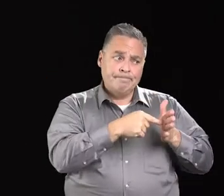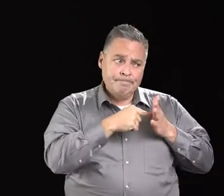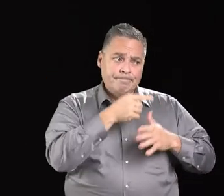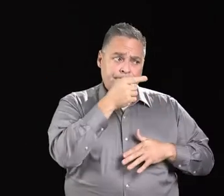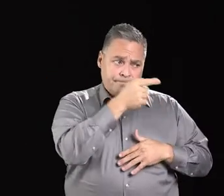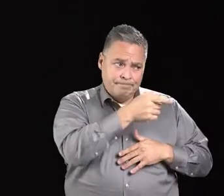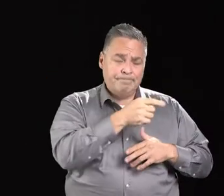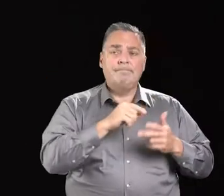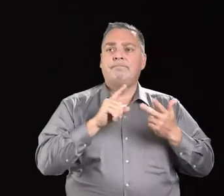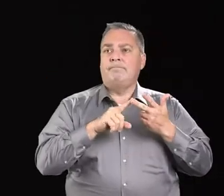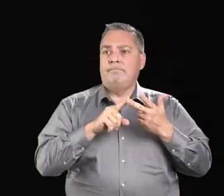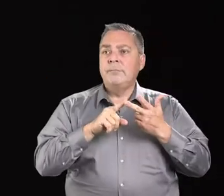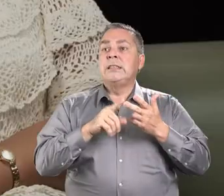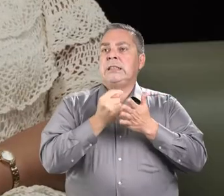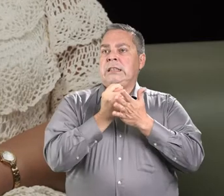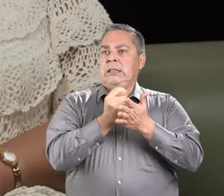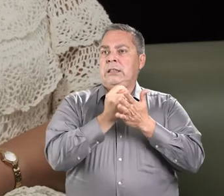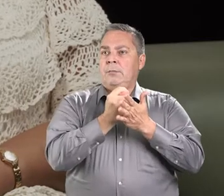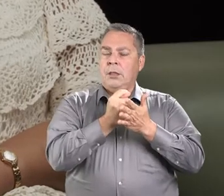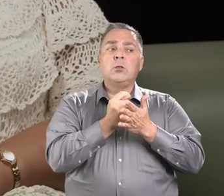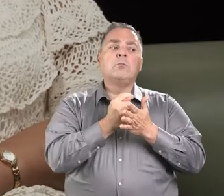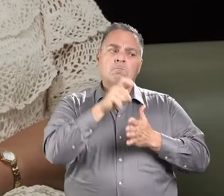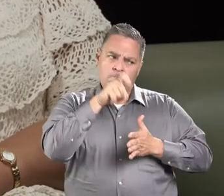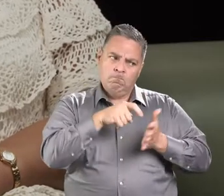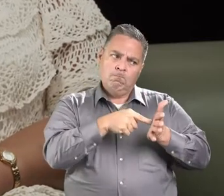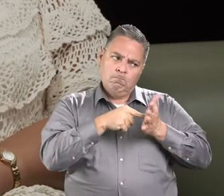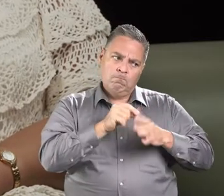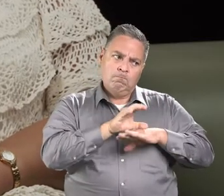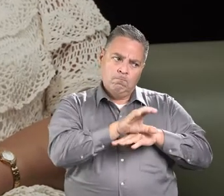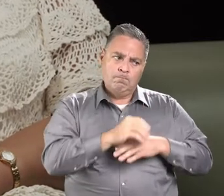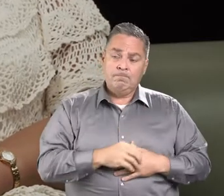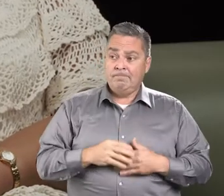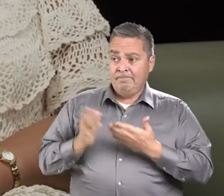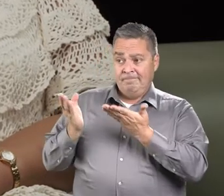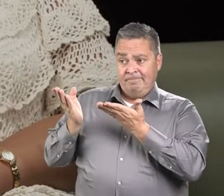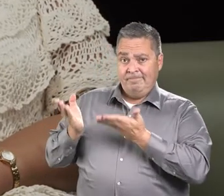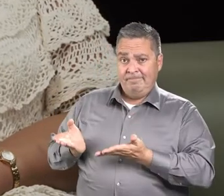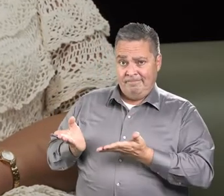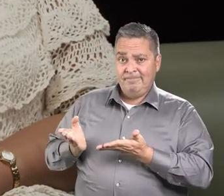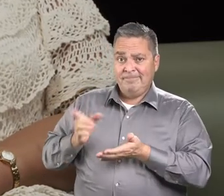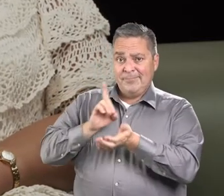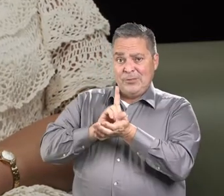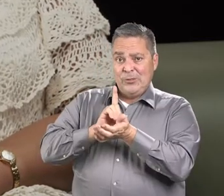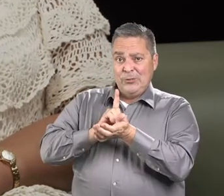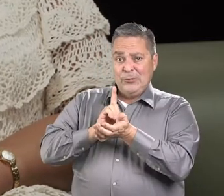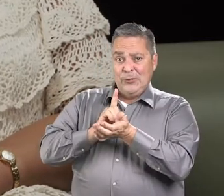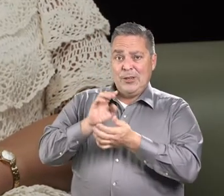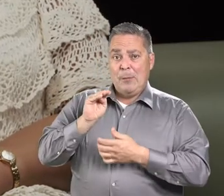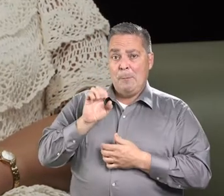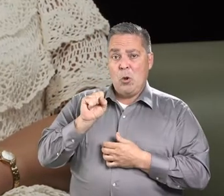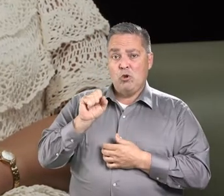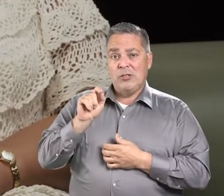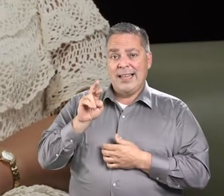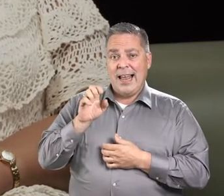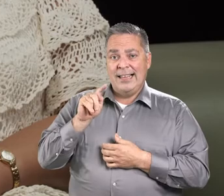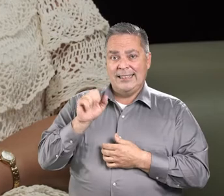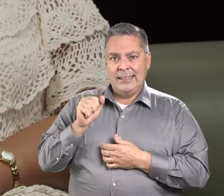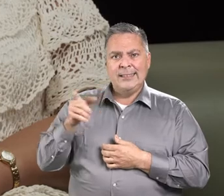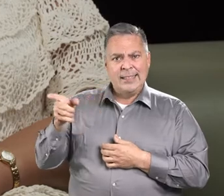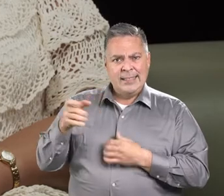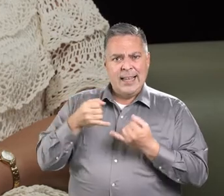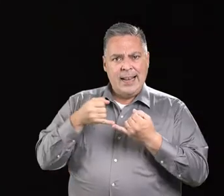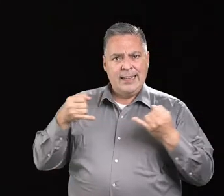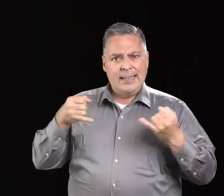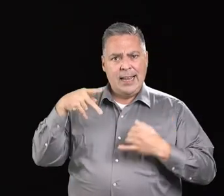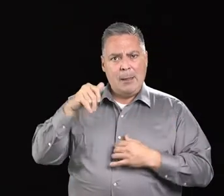primer episodio me acompaña la doctora Monserrate Allende Santos. Ella es directora de la línea Paz de la